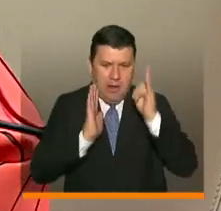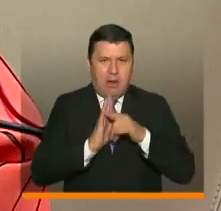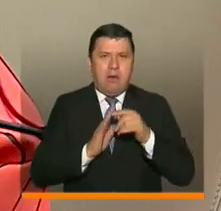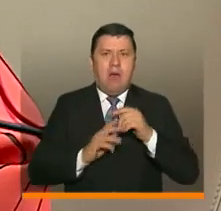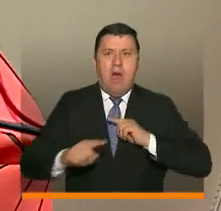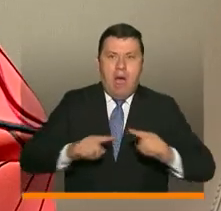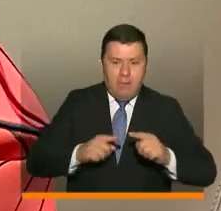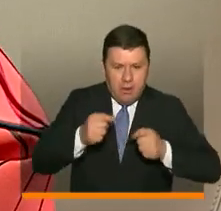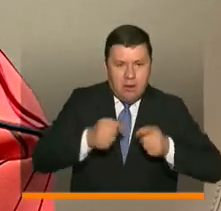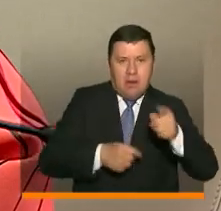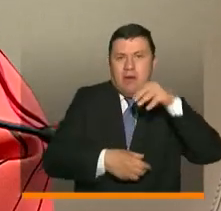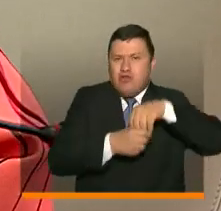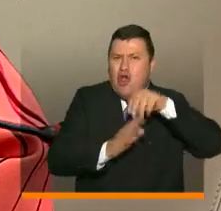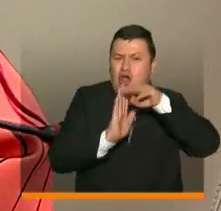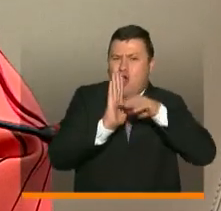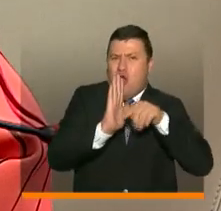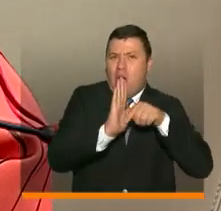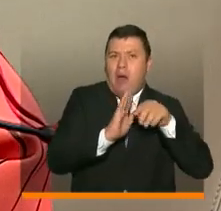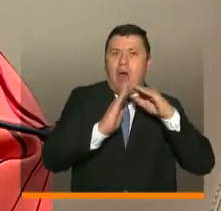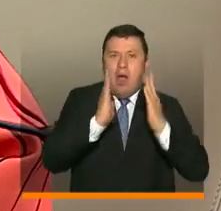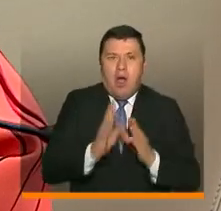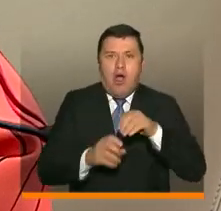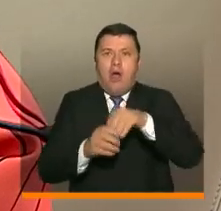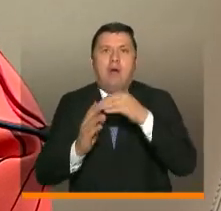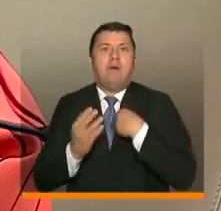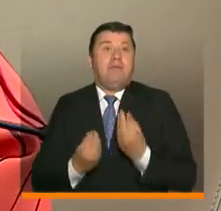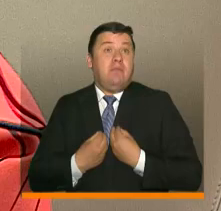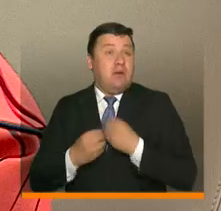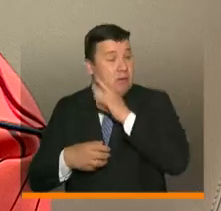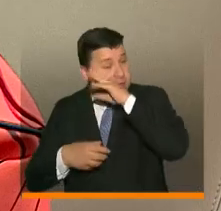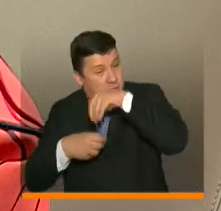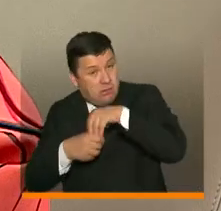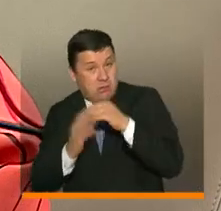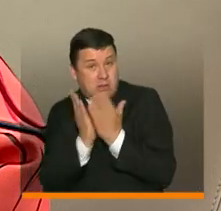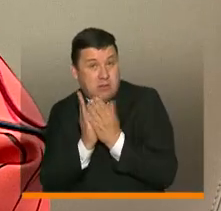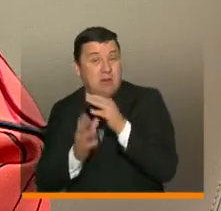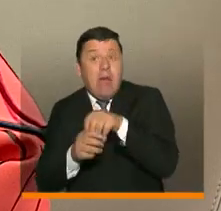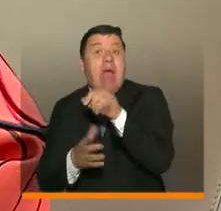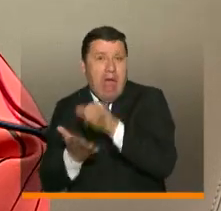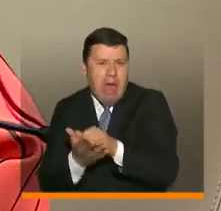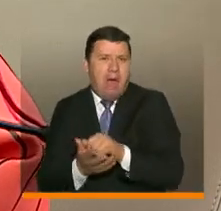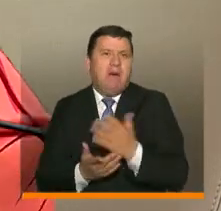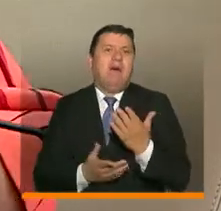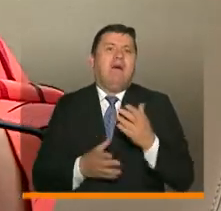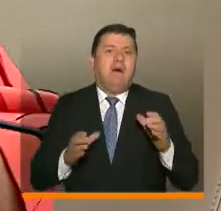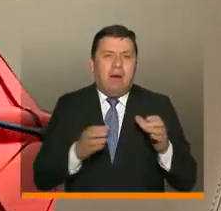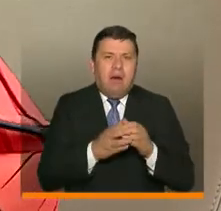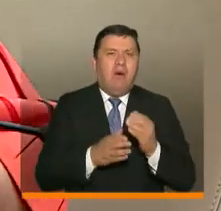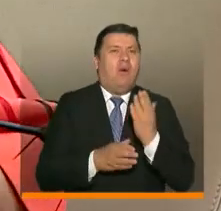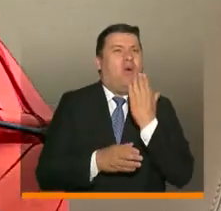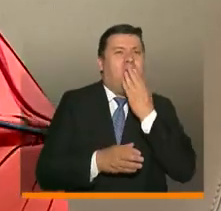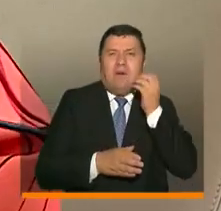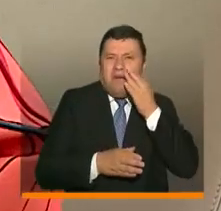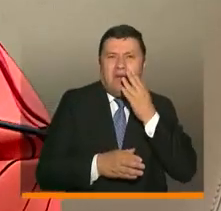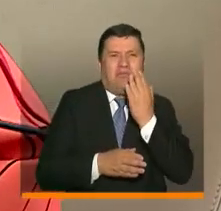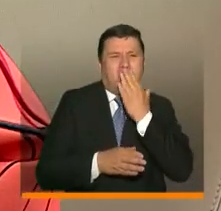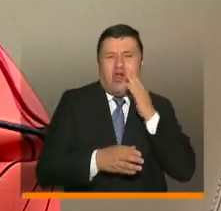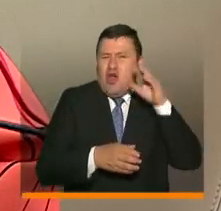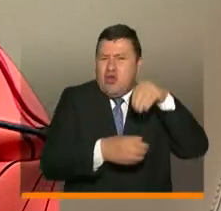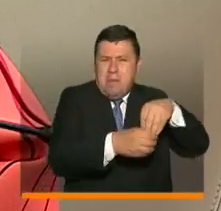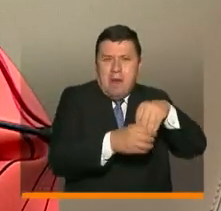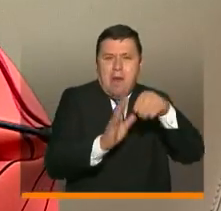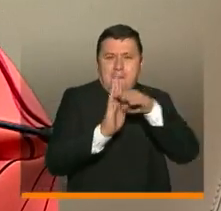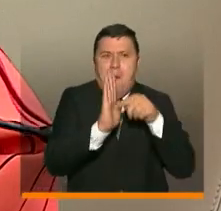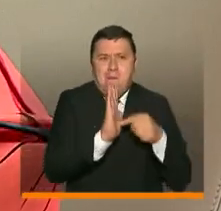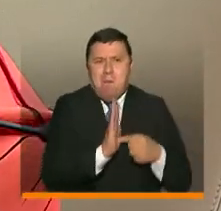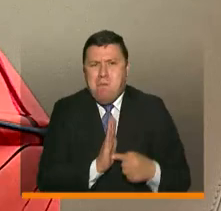administrativos, todo el tema de residencias escolares, todo el tema de poblaciones étnicas, primera infancia. En fin, entonces, la